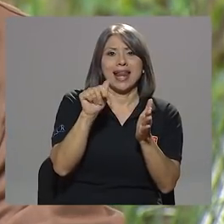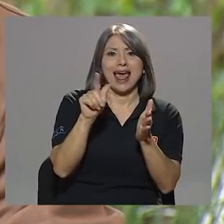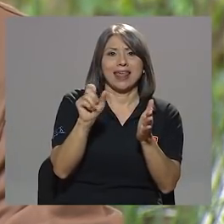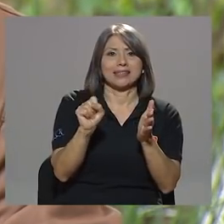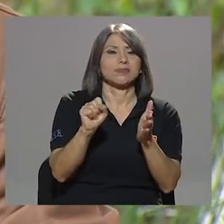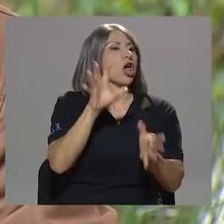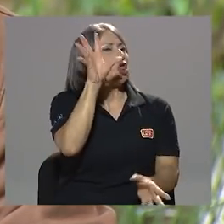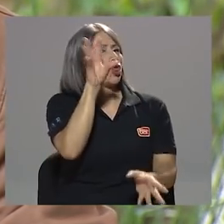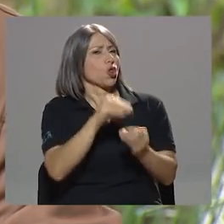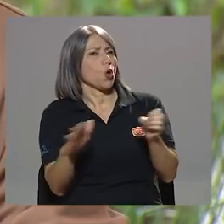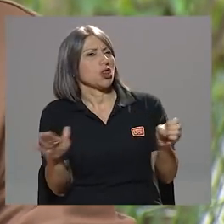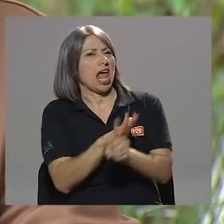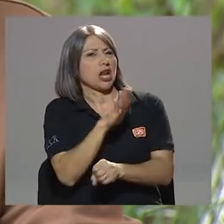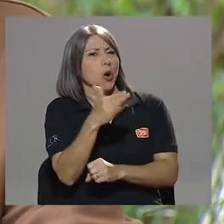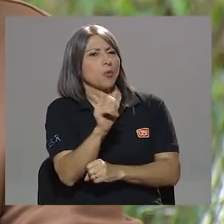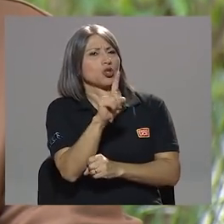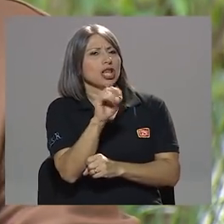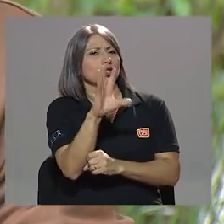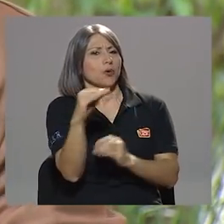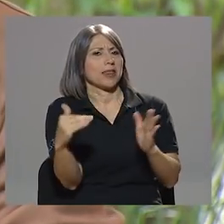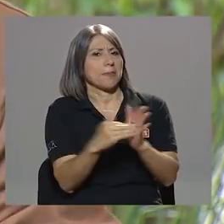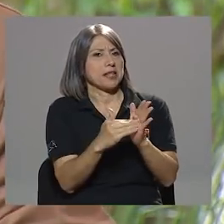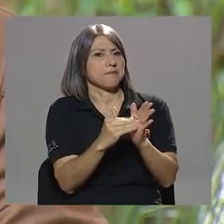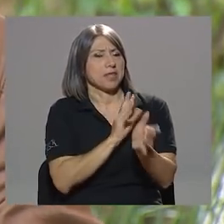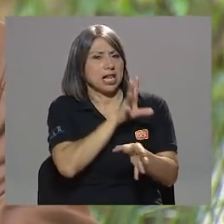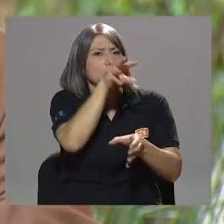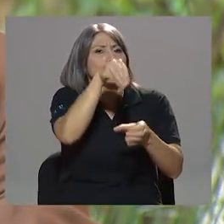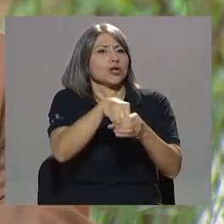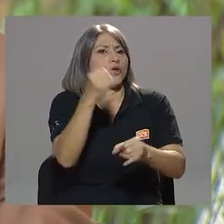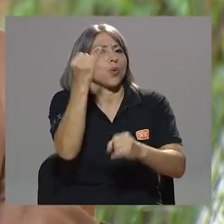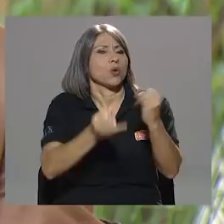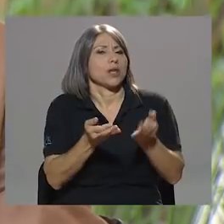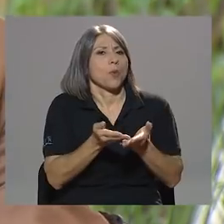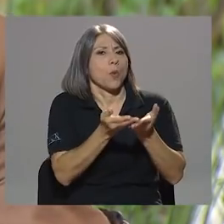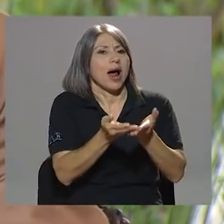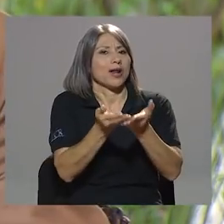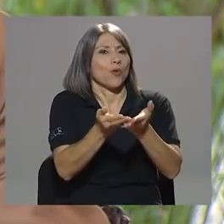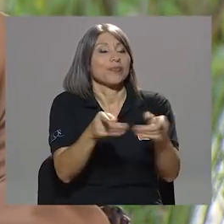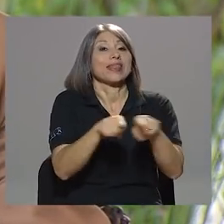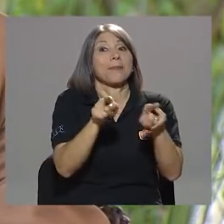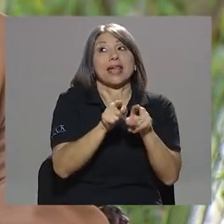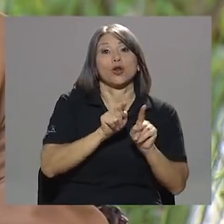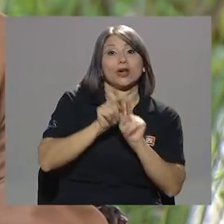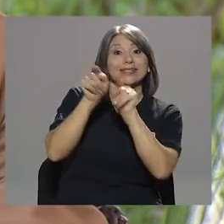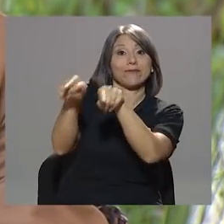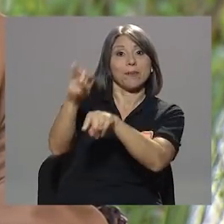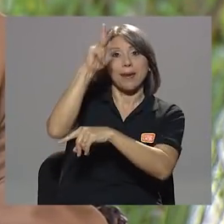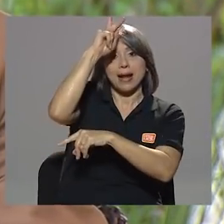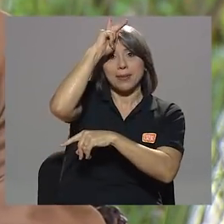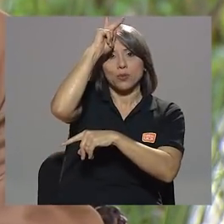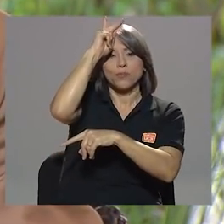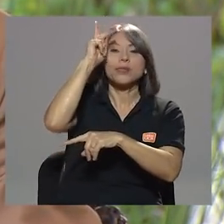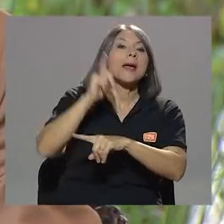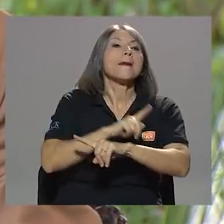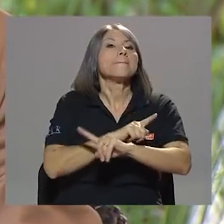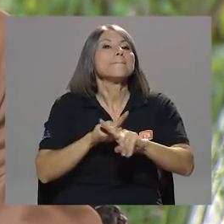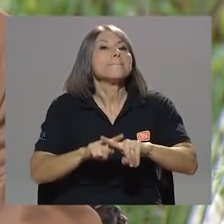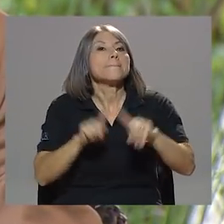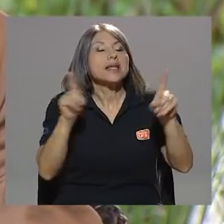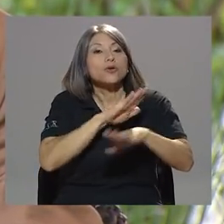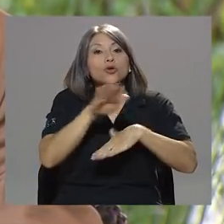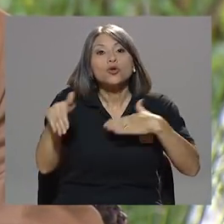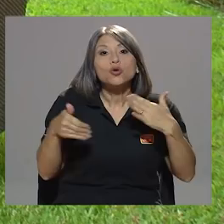150 mil, incluyendo el último barco e incluyendo lo que se fue para Perú. Pero lo que le quiero aclarar es que toda la información